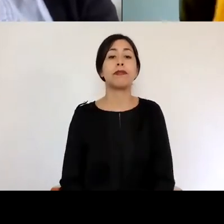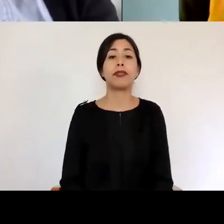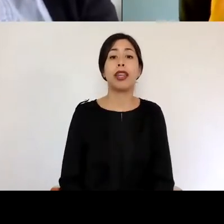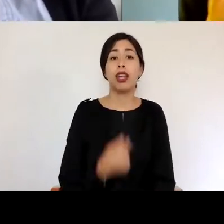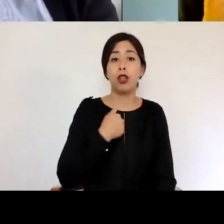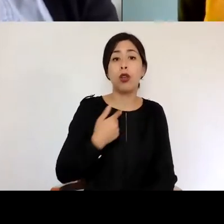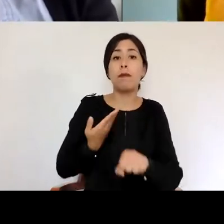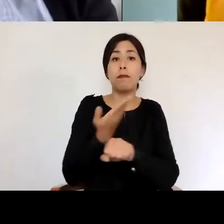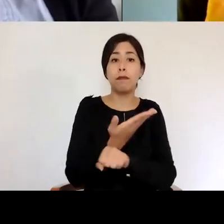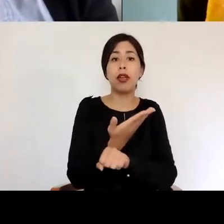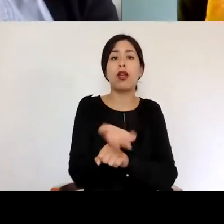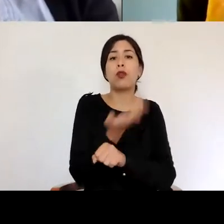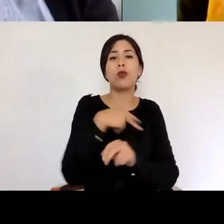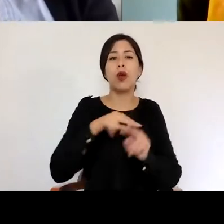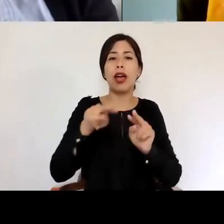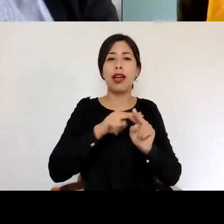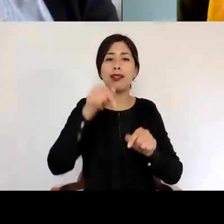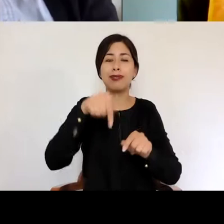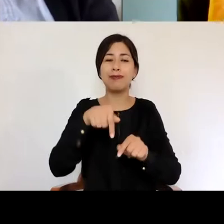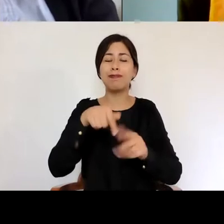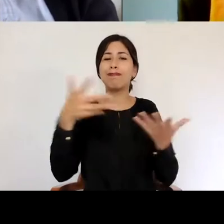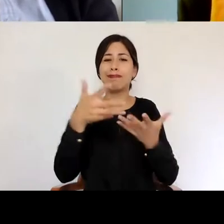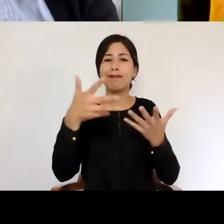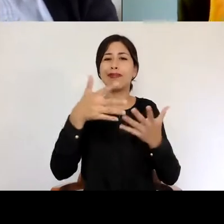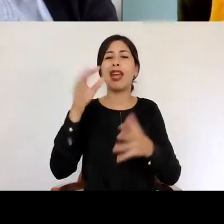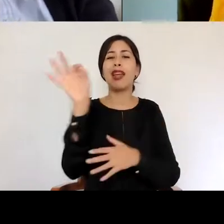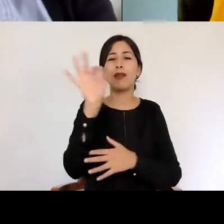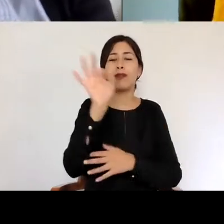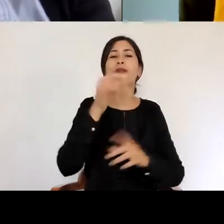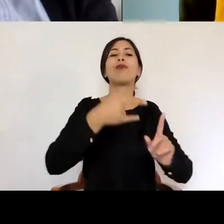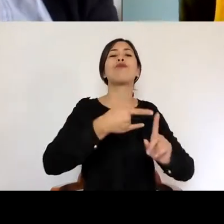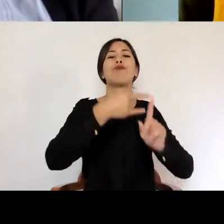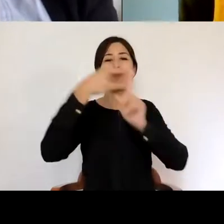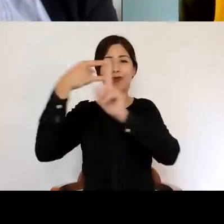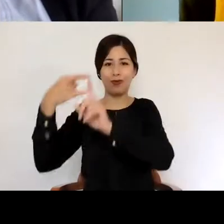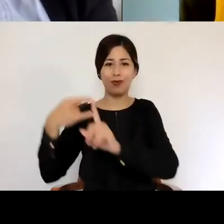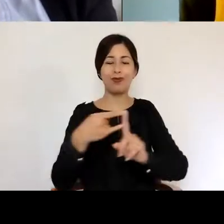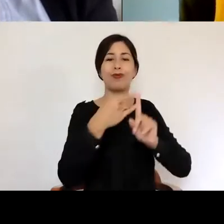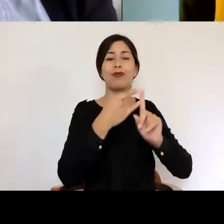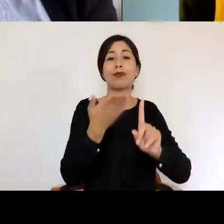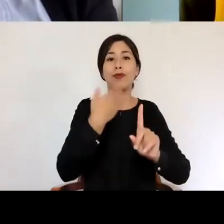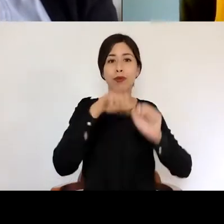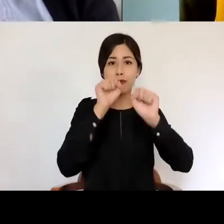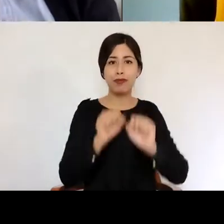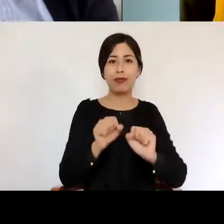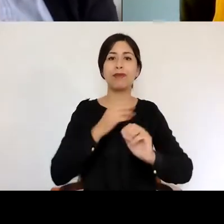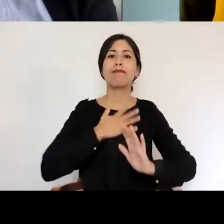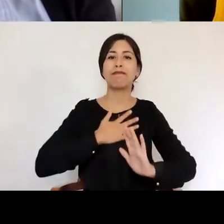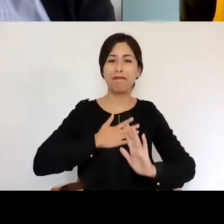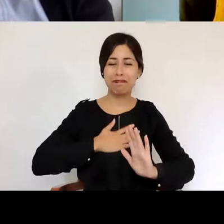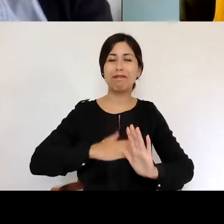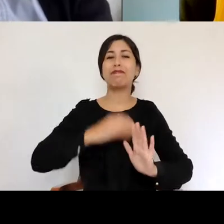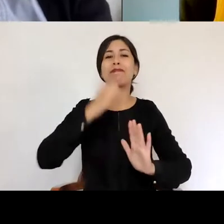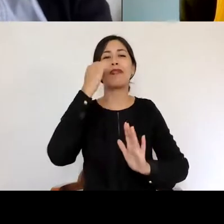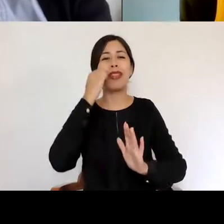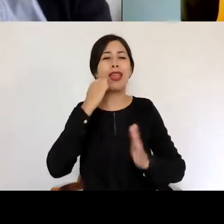tomado un formato para esta reunión de Zoom para podernos ver las caras, espero que así sea, para darle más calidez, y les pido